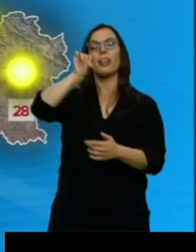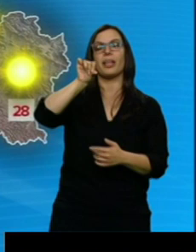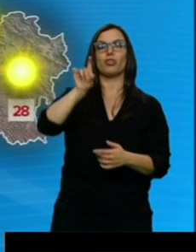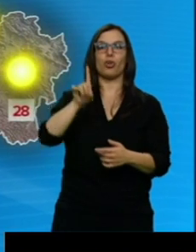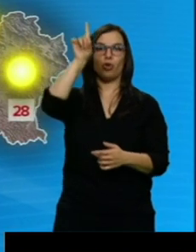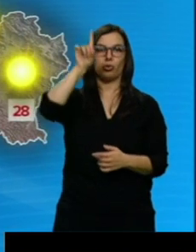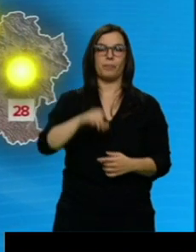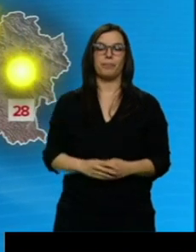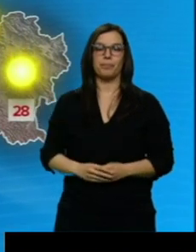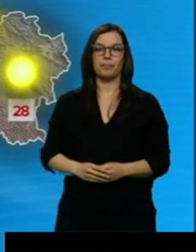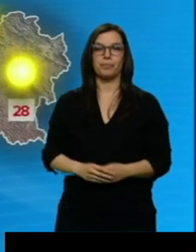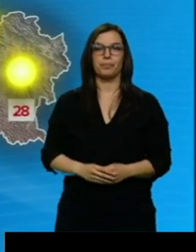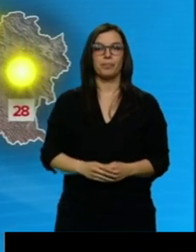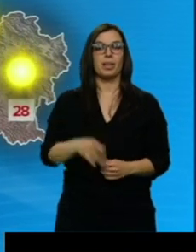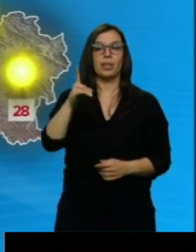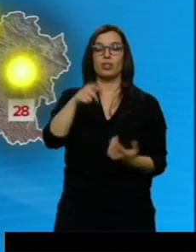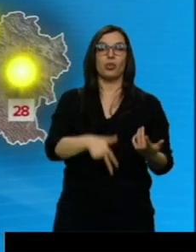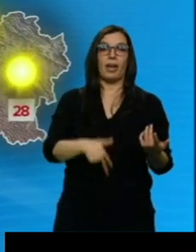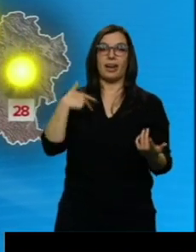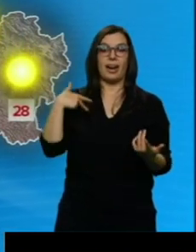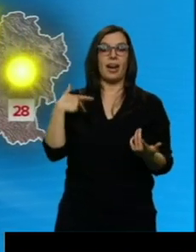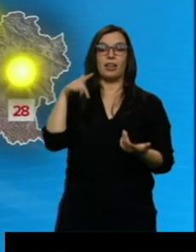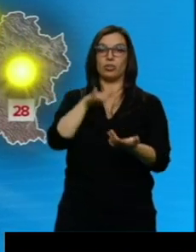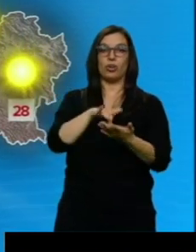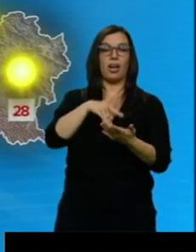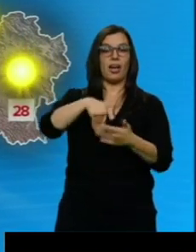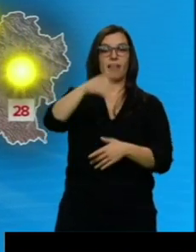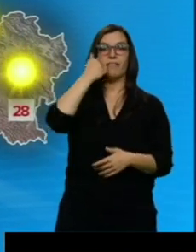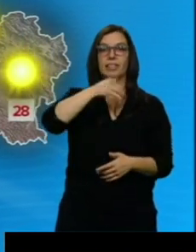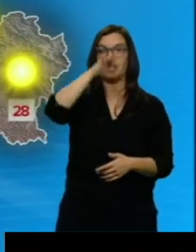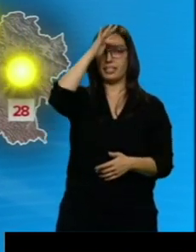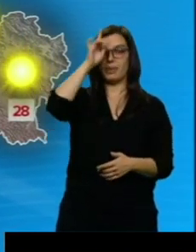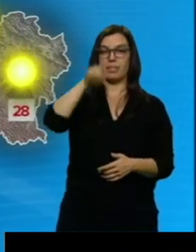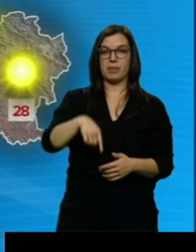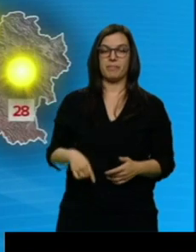Y esa será la tónica habitual para el fin de semana que tenemos por delante.